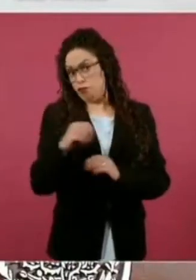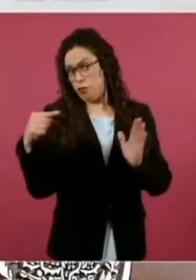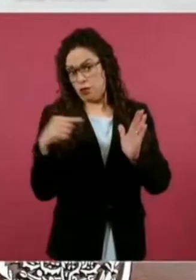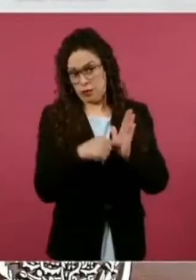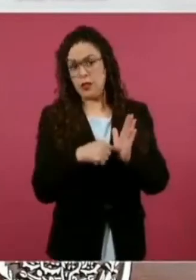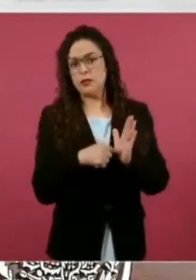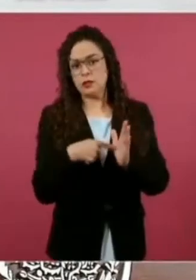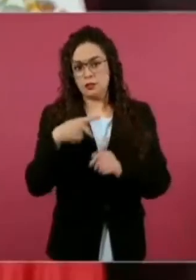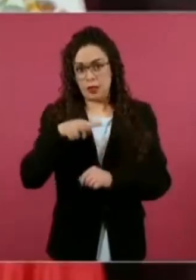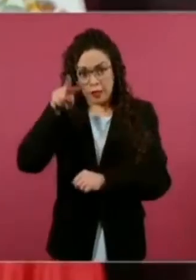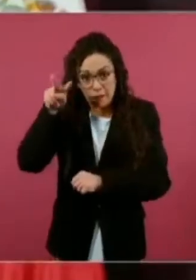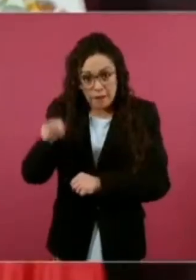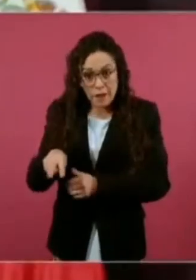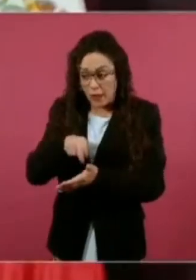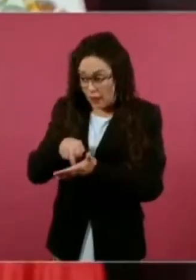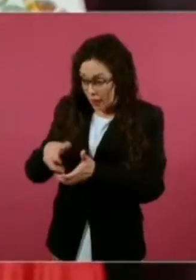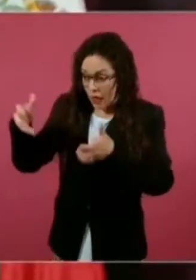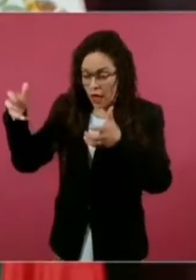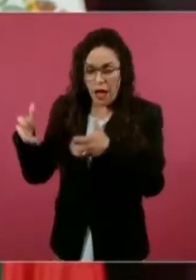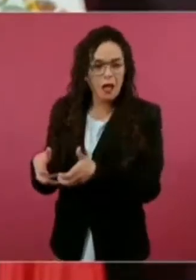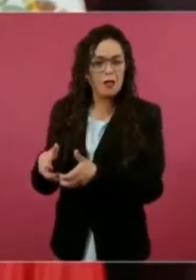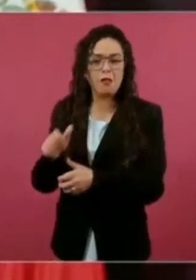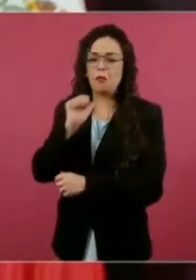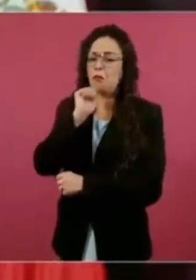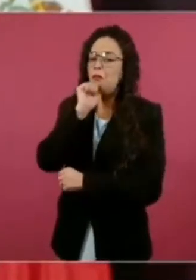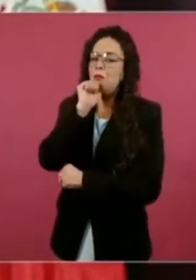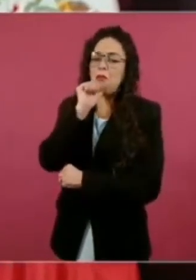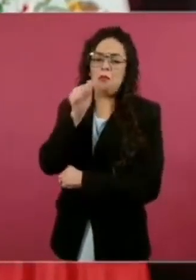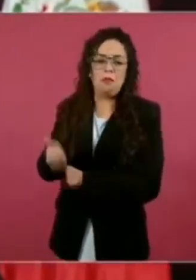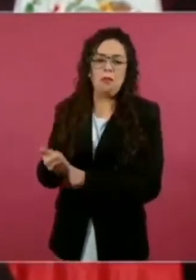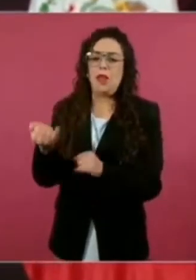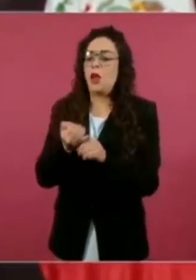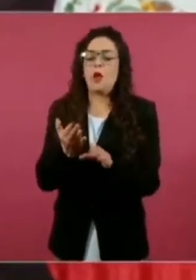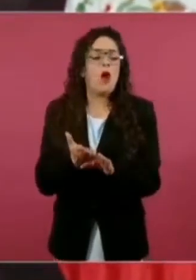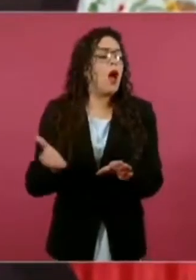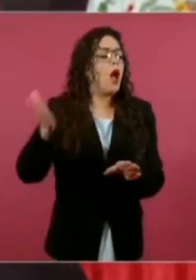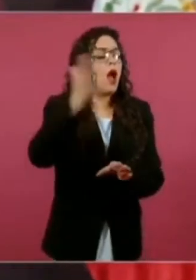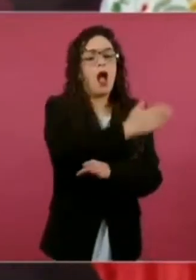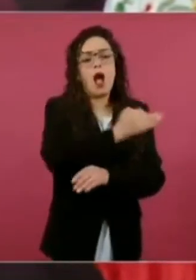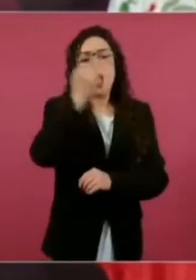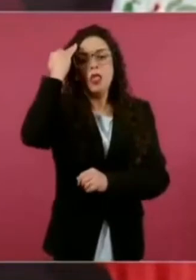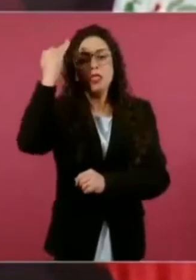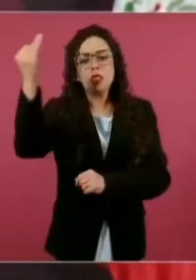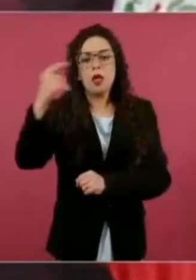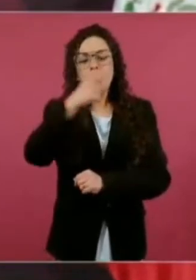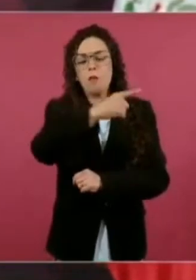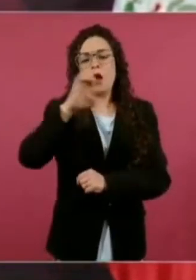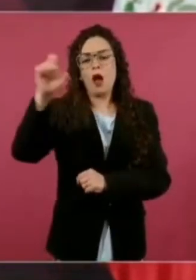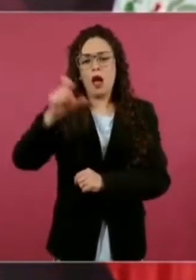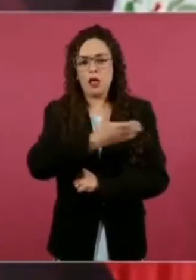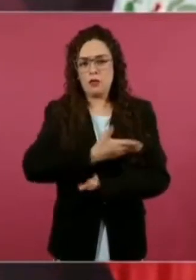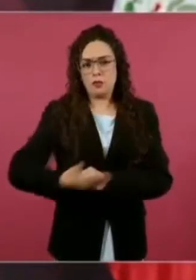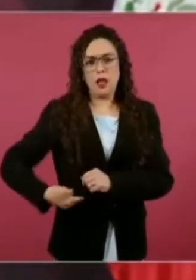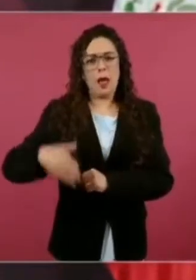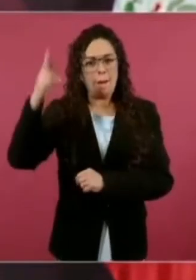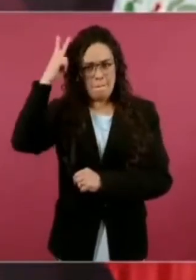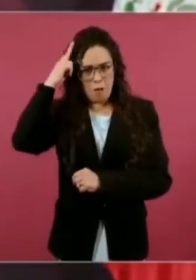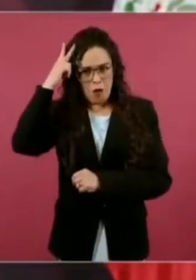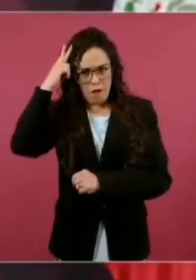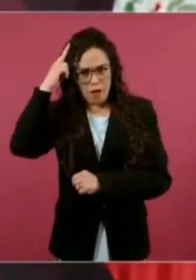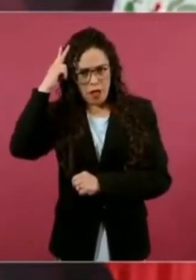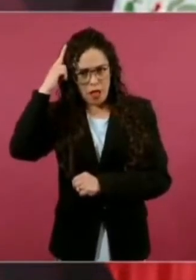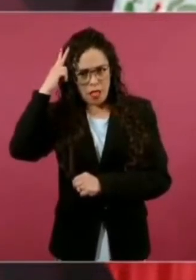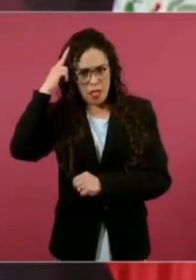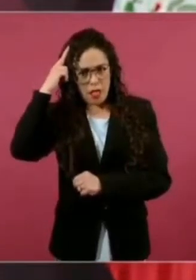Y luego en la época del porfiliato era lo mismo, la Constitución se respetaba